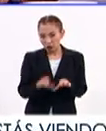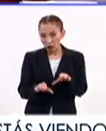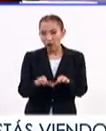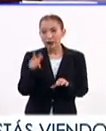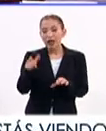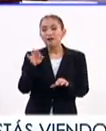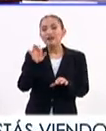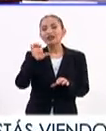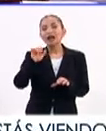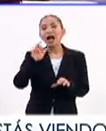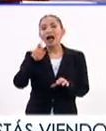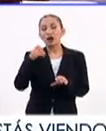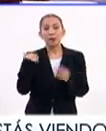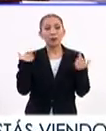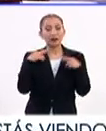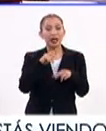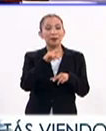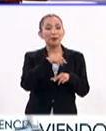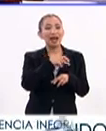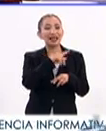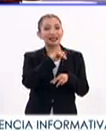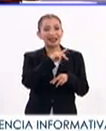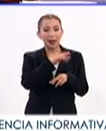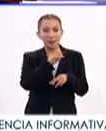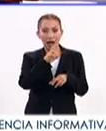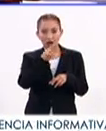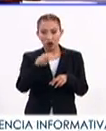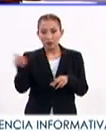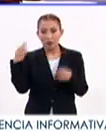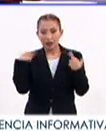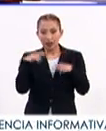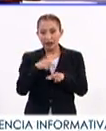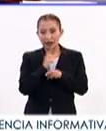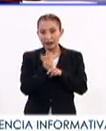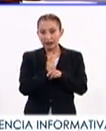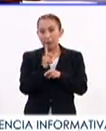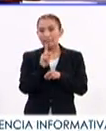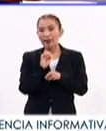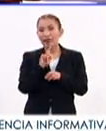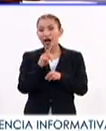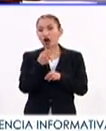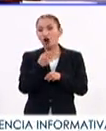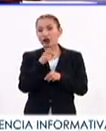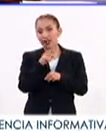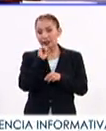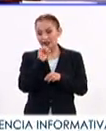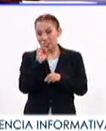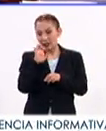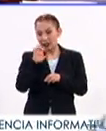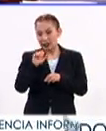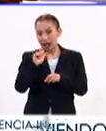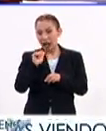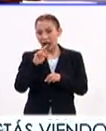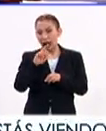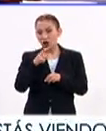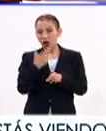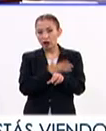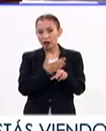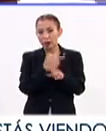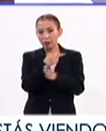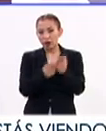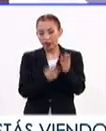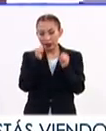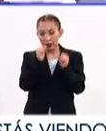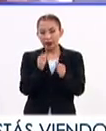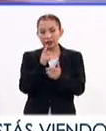en la FES Aragón y la doctora María Teresa Barrón Tirado, profesora de la carrera de Pedagogía, también en la FES Aragón y coordinadora del